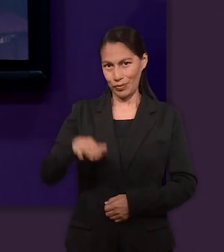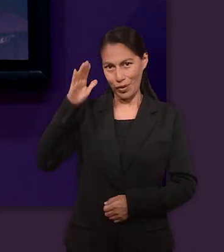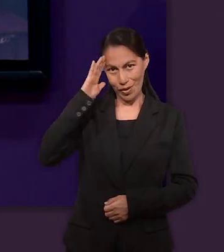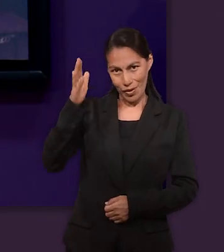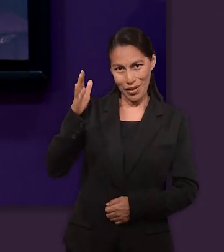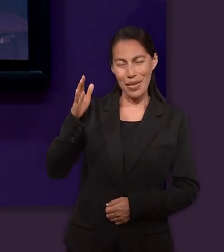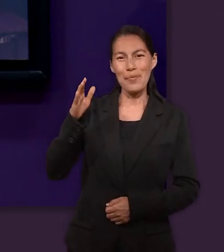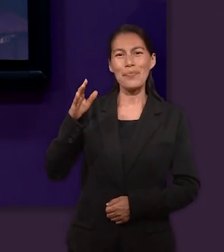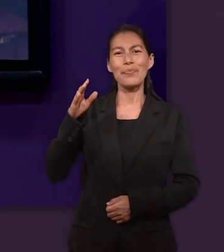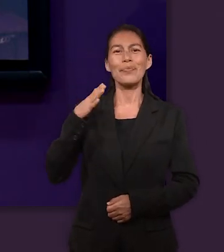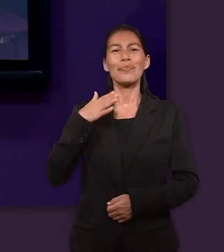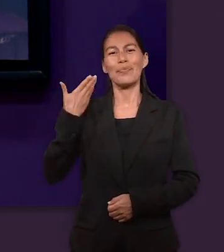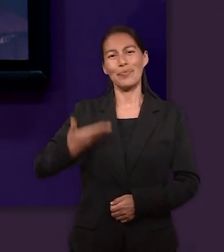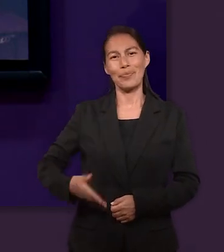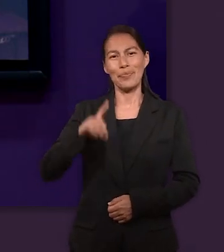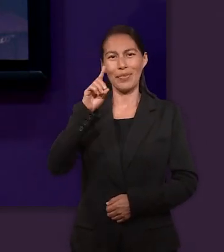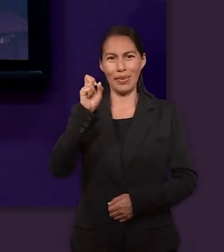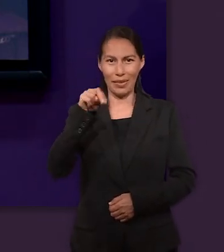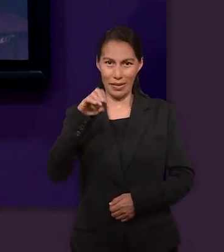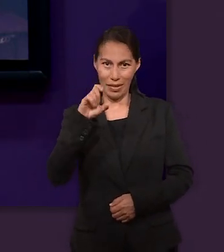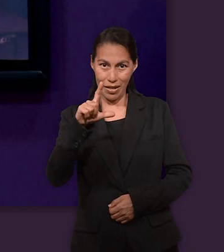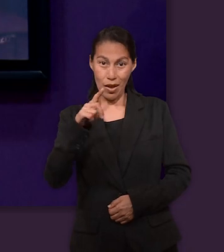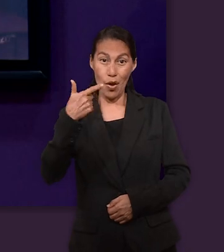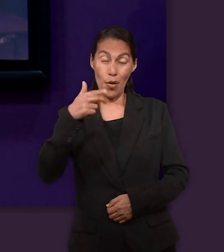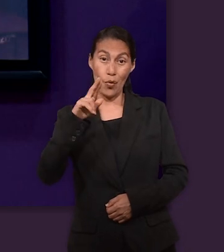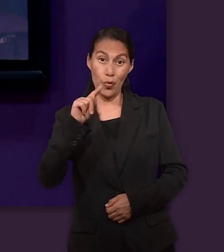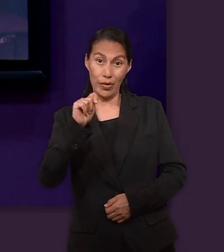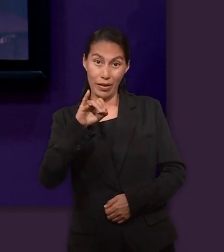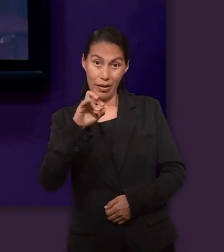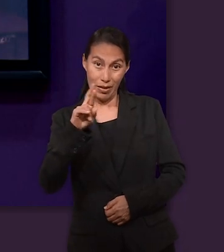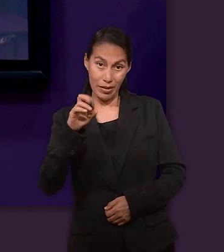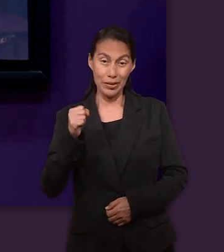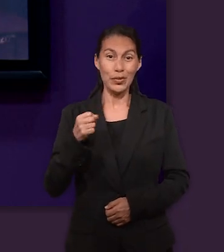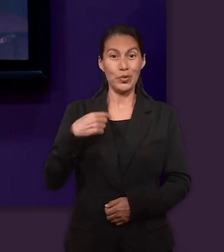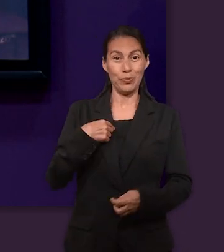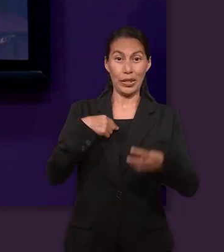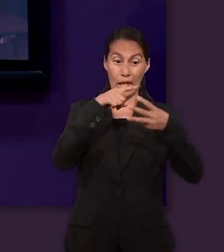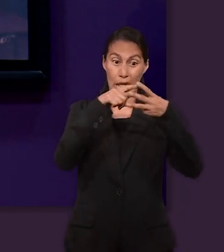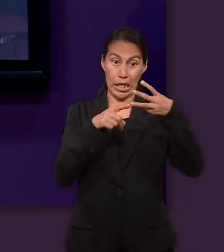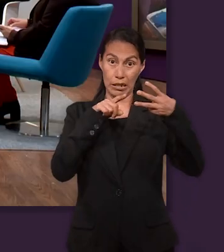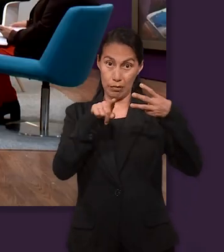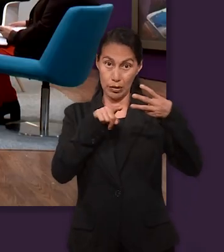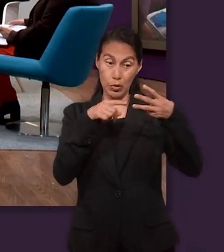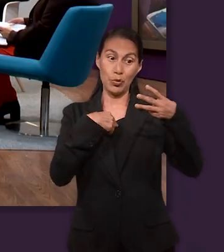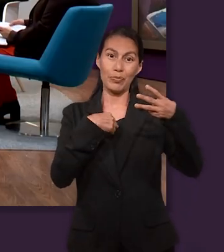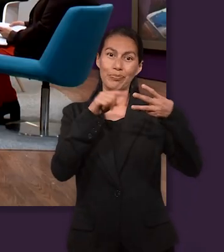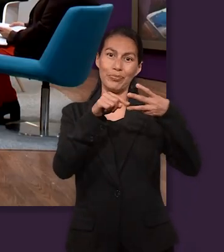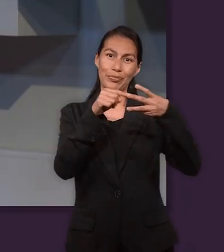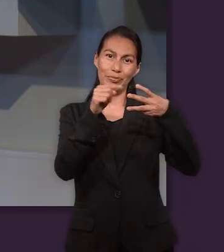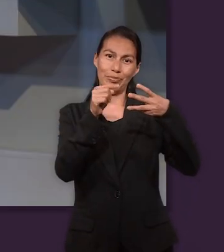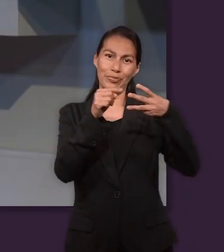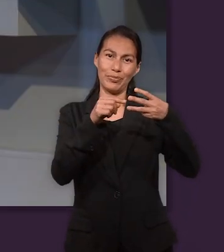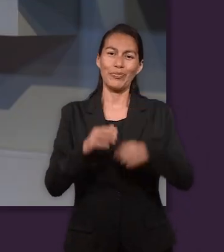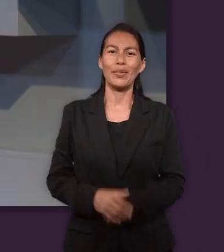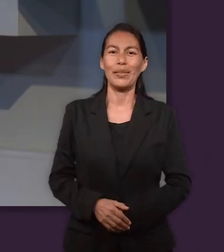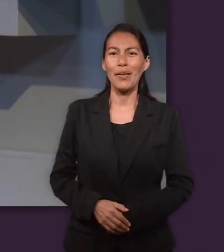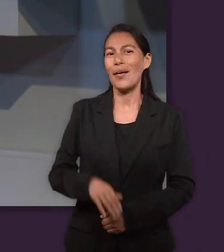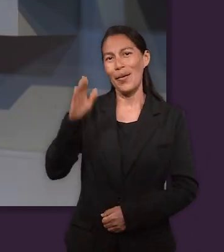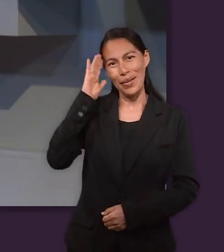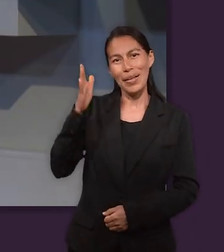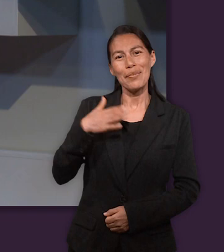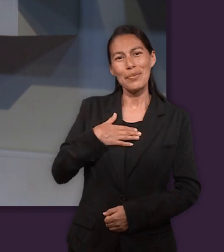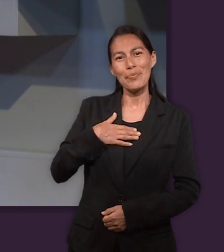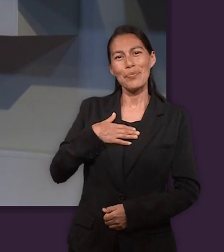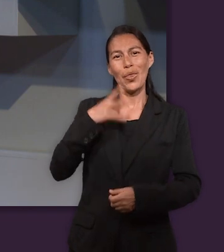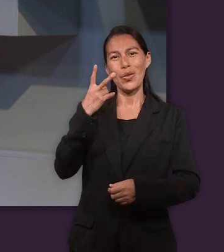Daniel Gutiérrez y yo soy el hermano mayor en mi familia de tres hermanos. Yo soy también la mayor, de hecho, de